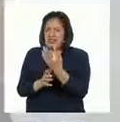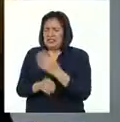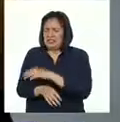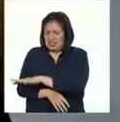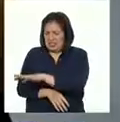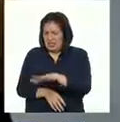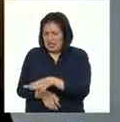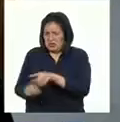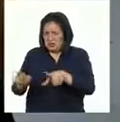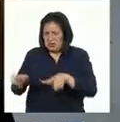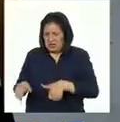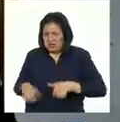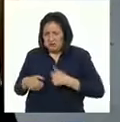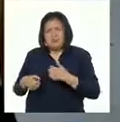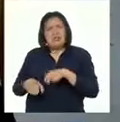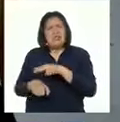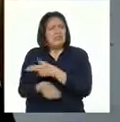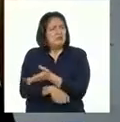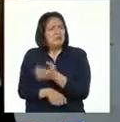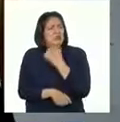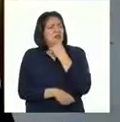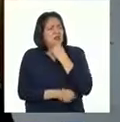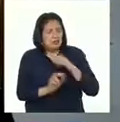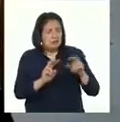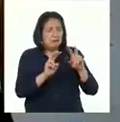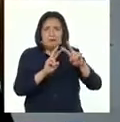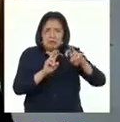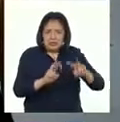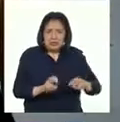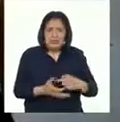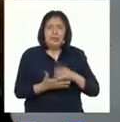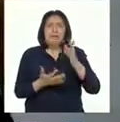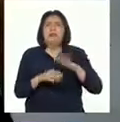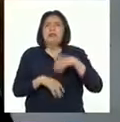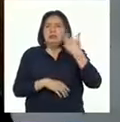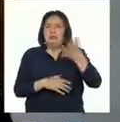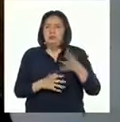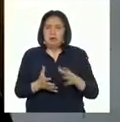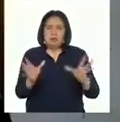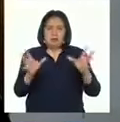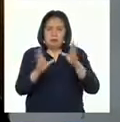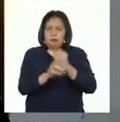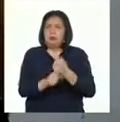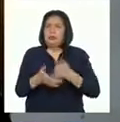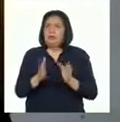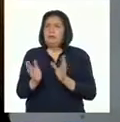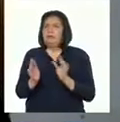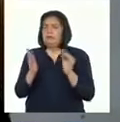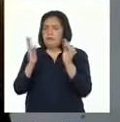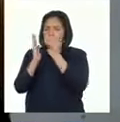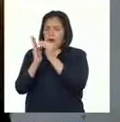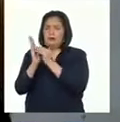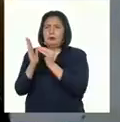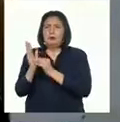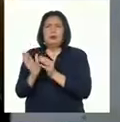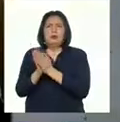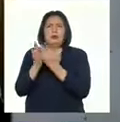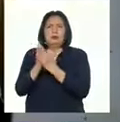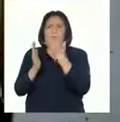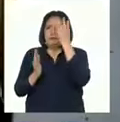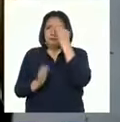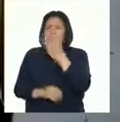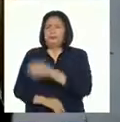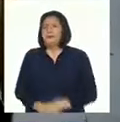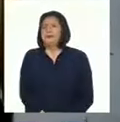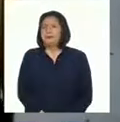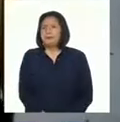Y investigamos mucho sobre el tema para luego hacer resúmenes y registrarlos en un cuaderno